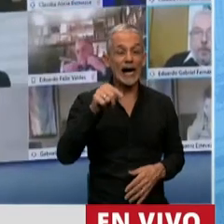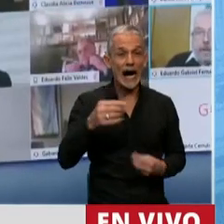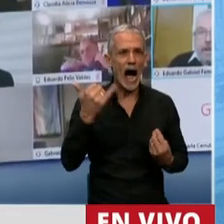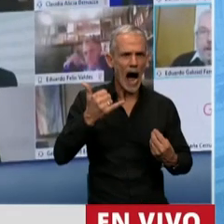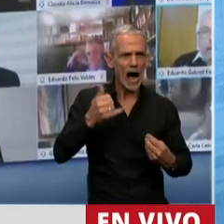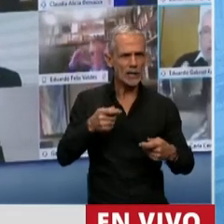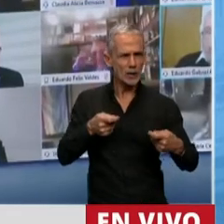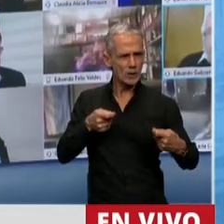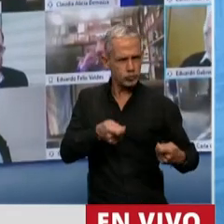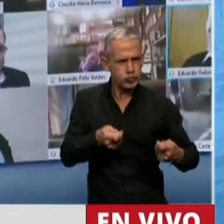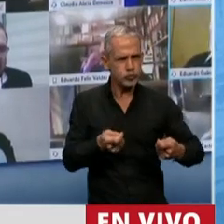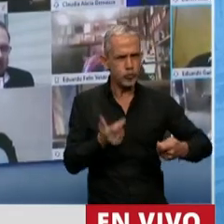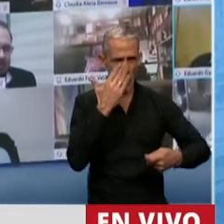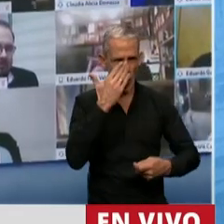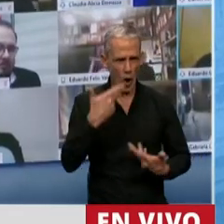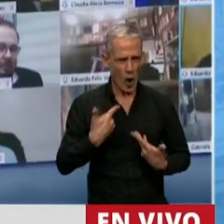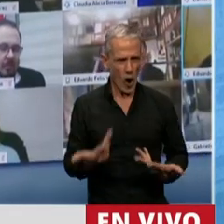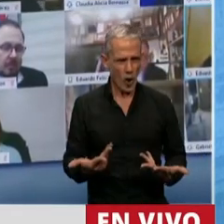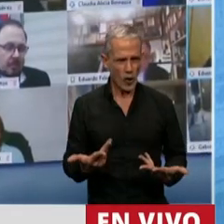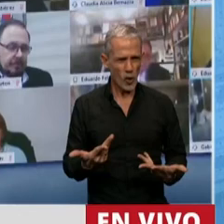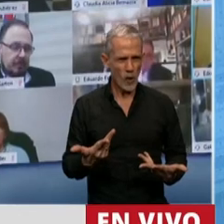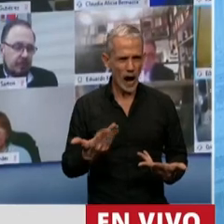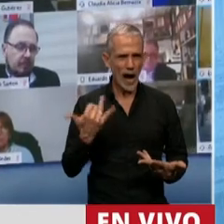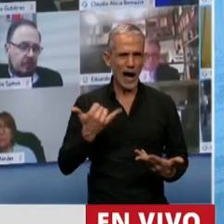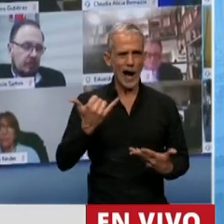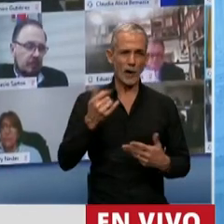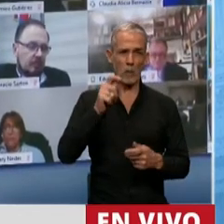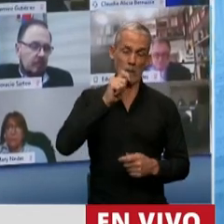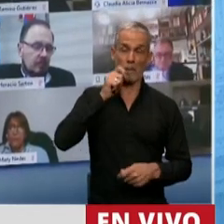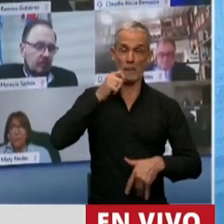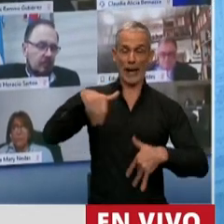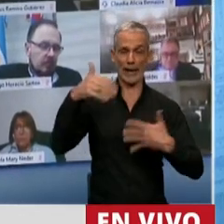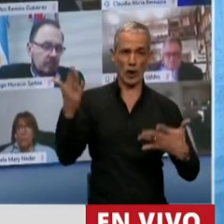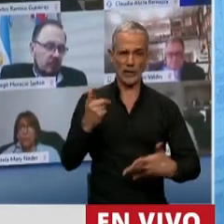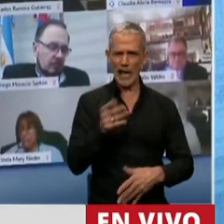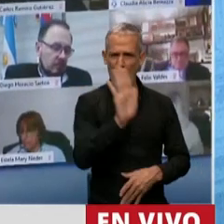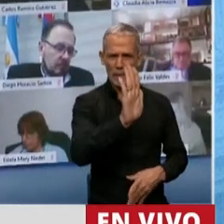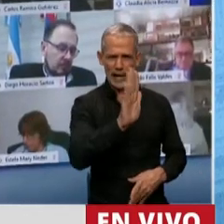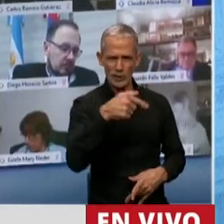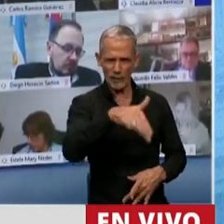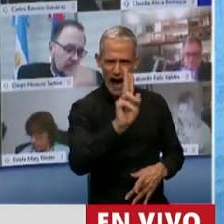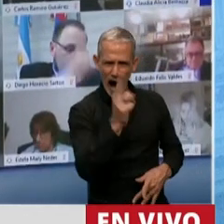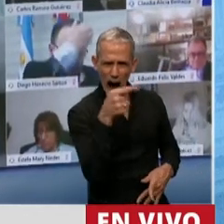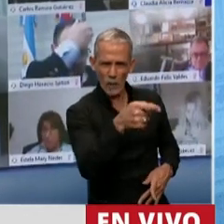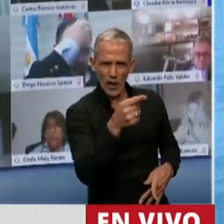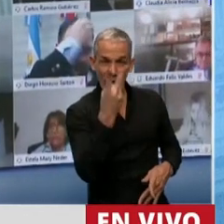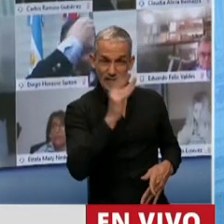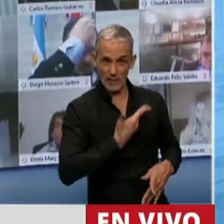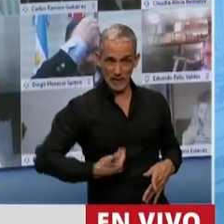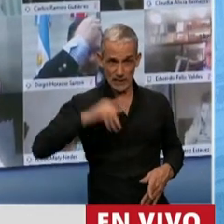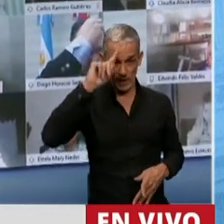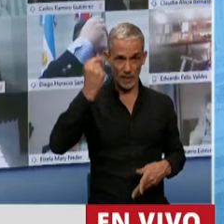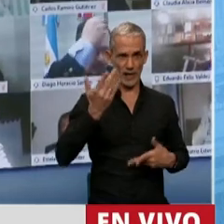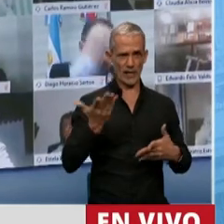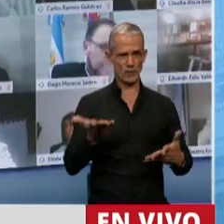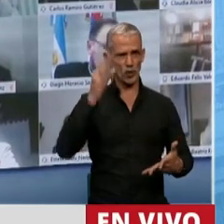aprietes, donde un pseudo periodista amenazó de muerte a la Vicepresidenta de la